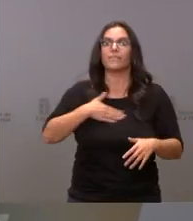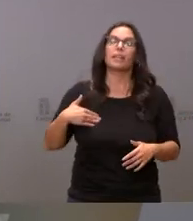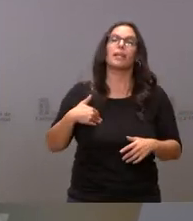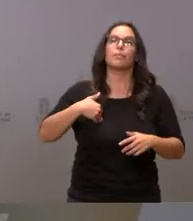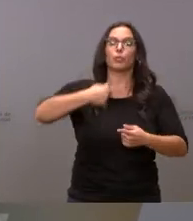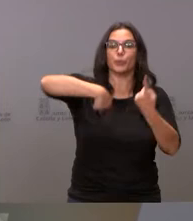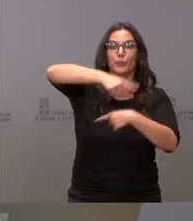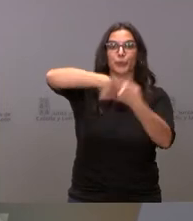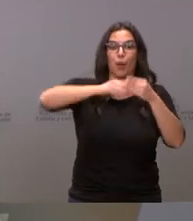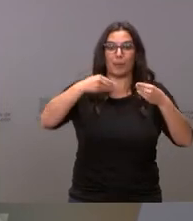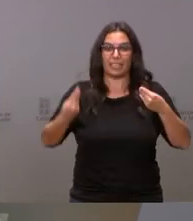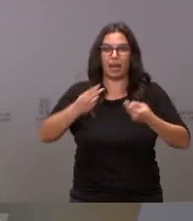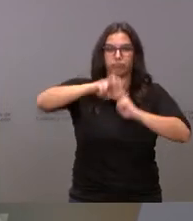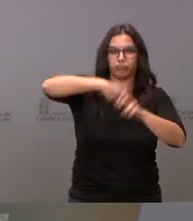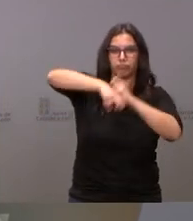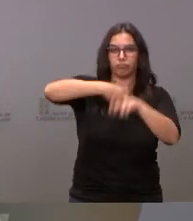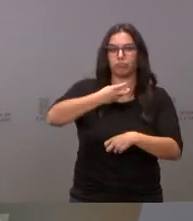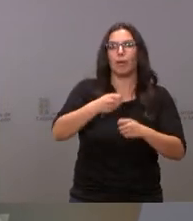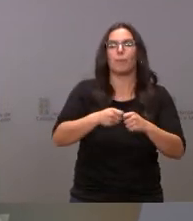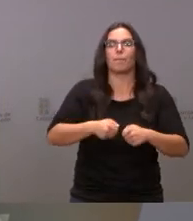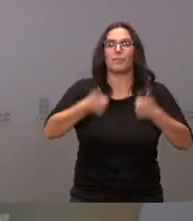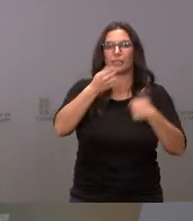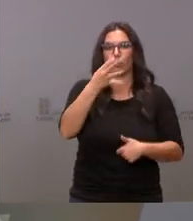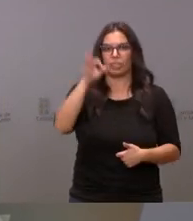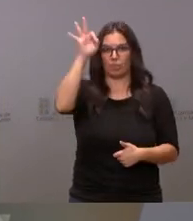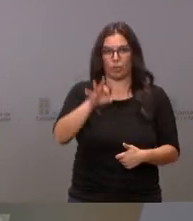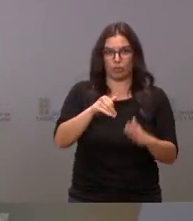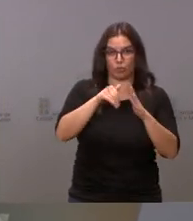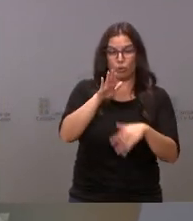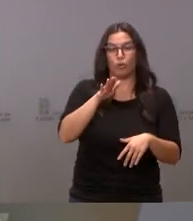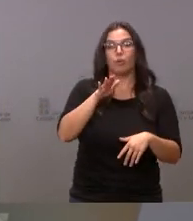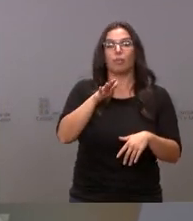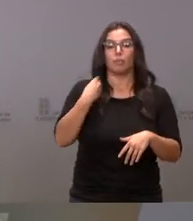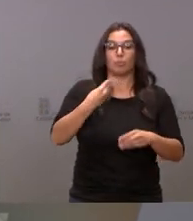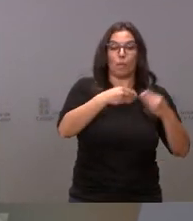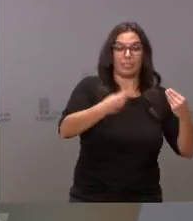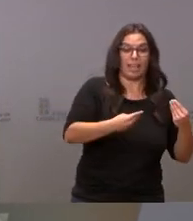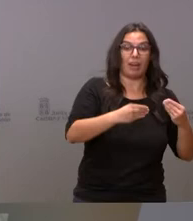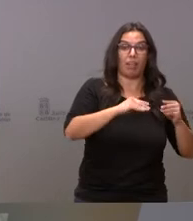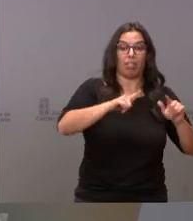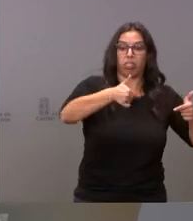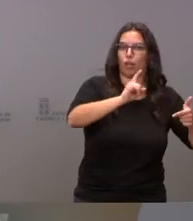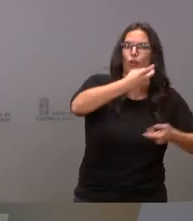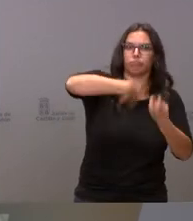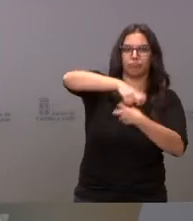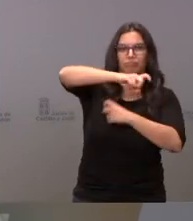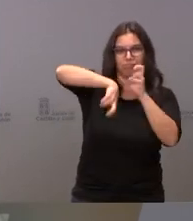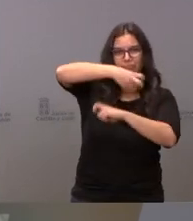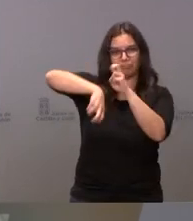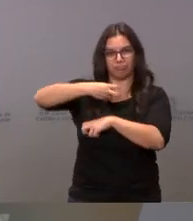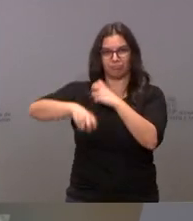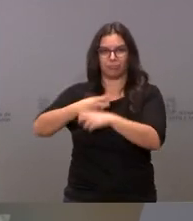circularidad de los materiales en un 40%, aumentando el retorno de los materiales al final de su vida útil al ciclo económico,